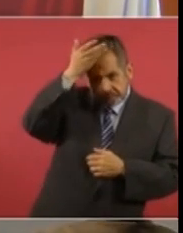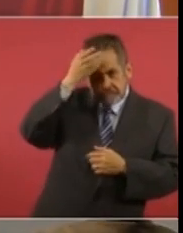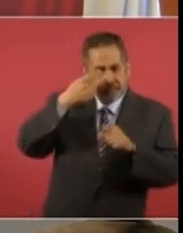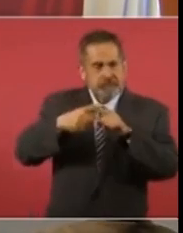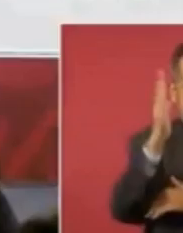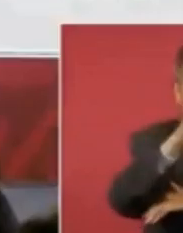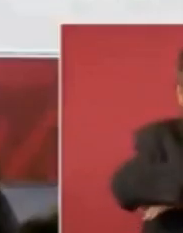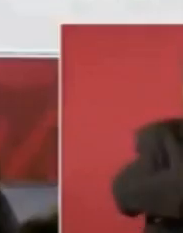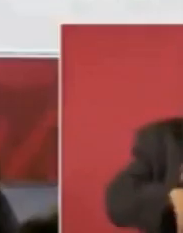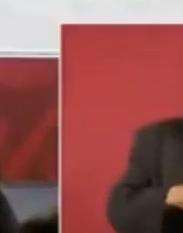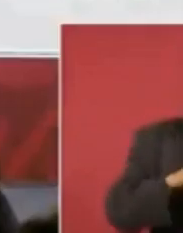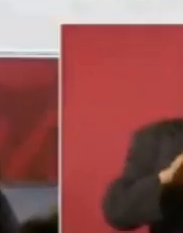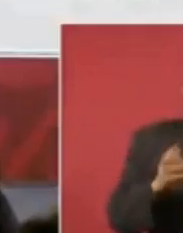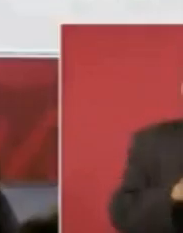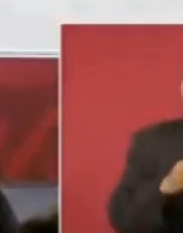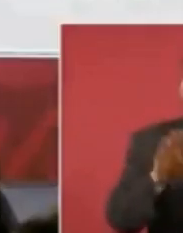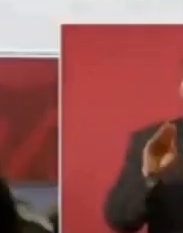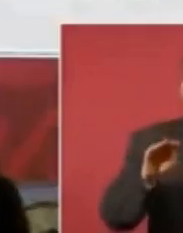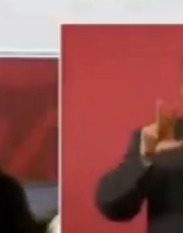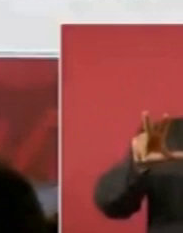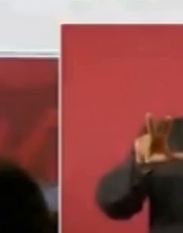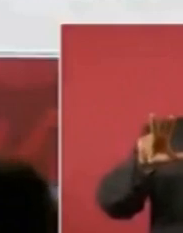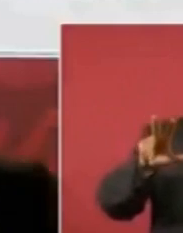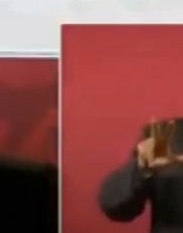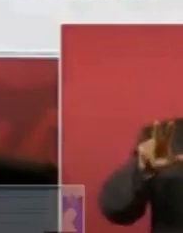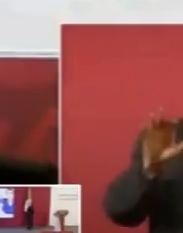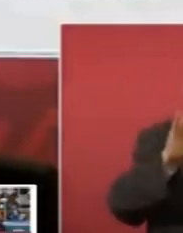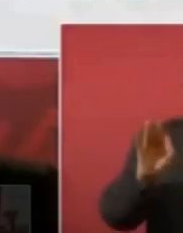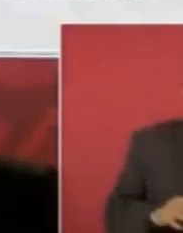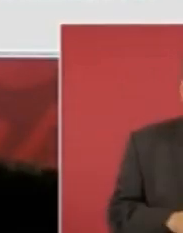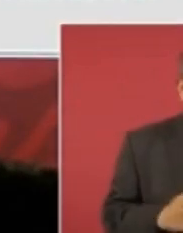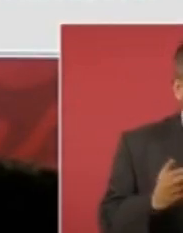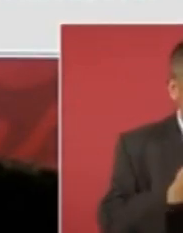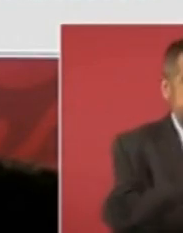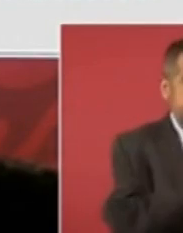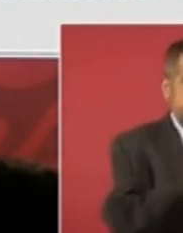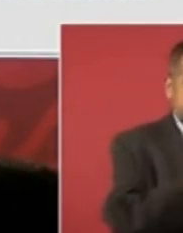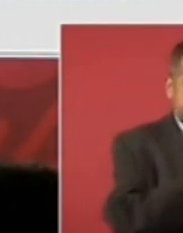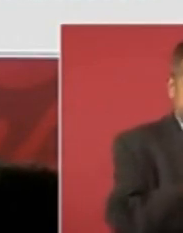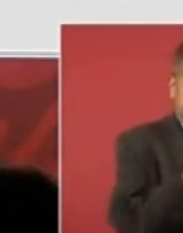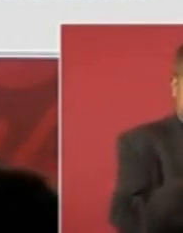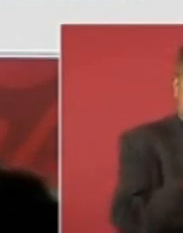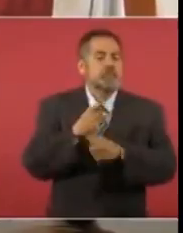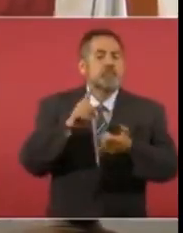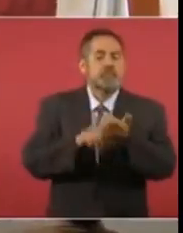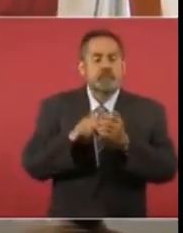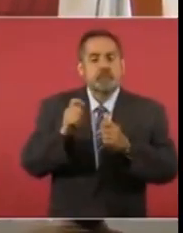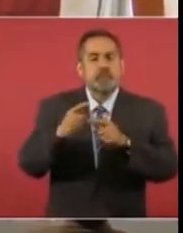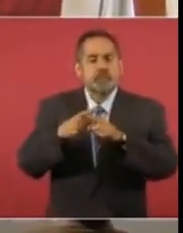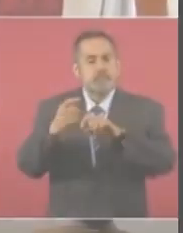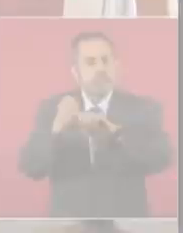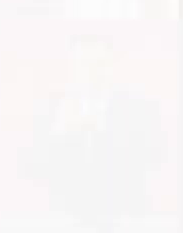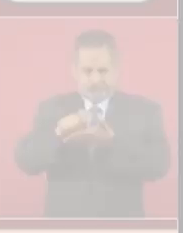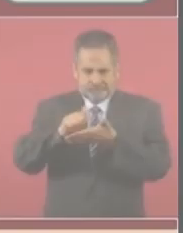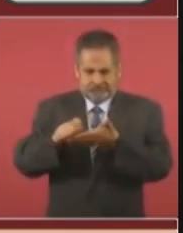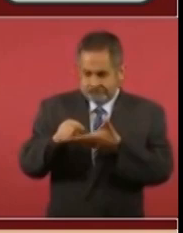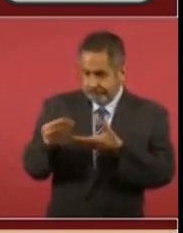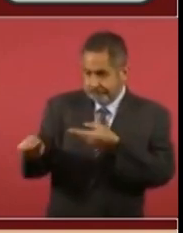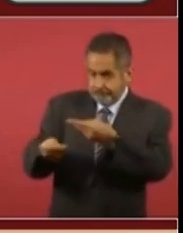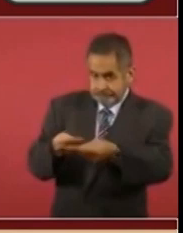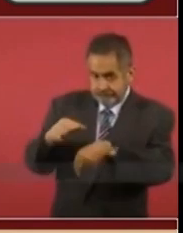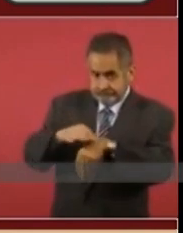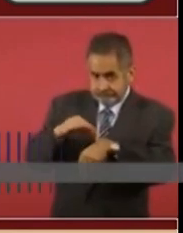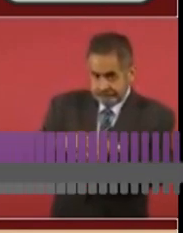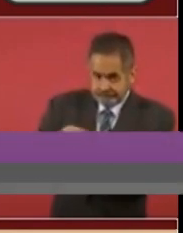destacó que se ha mejorado el abasto de medicamentos, llegando al 96% y detalló el avance de la infraestructura. Y